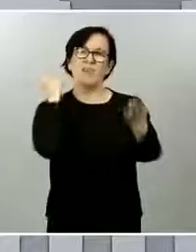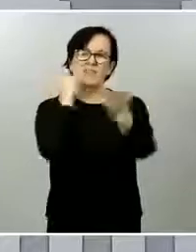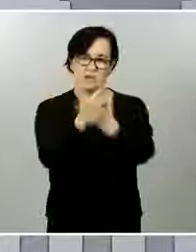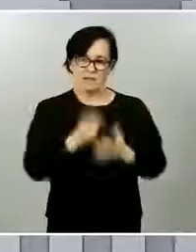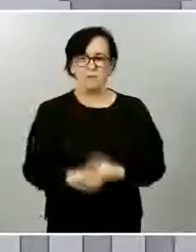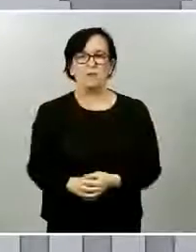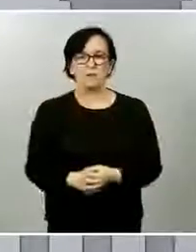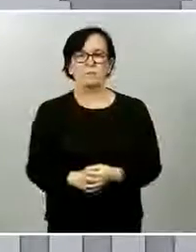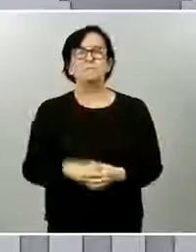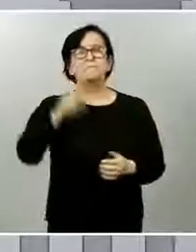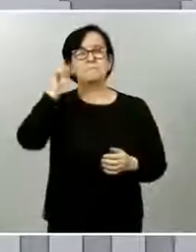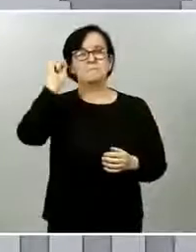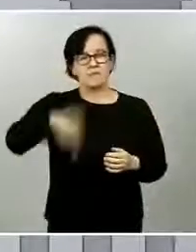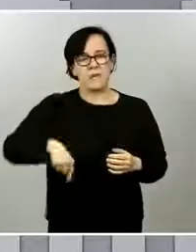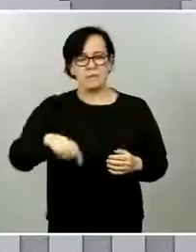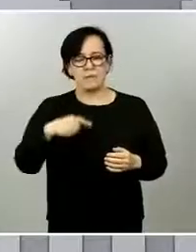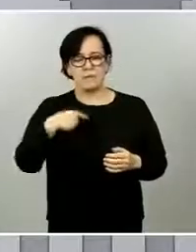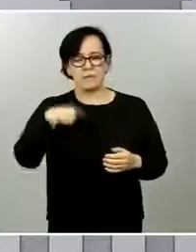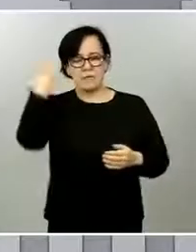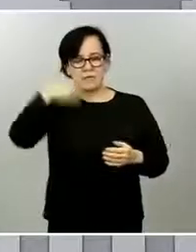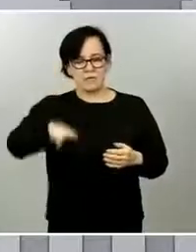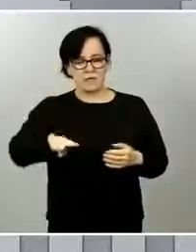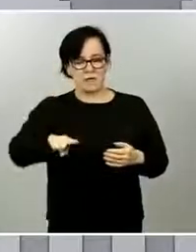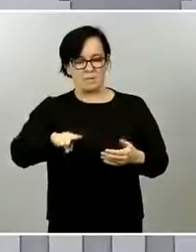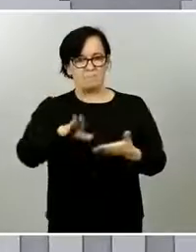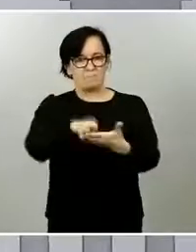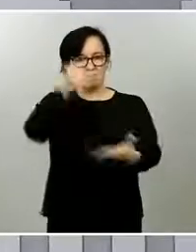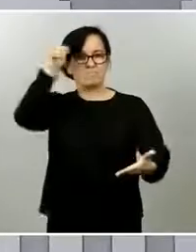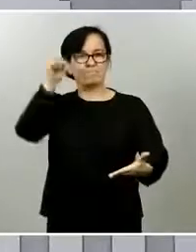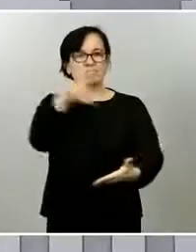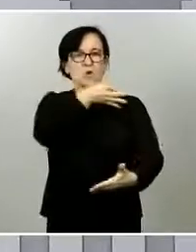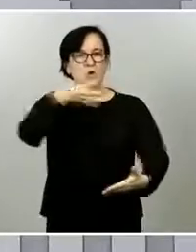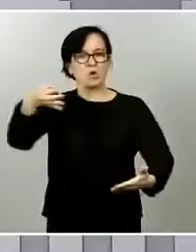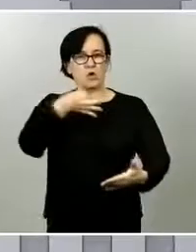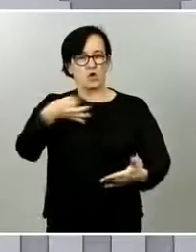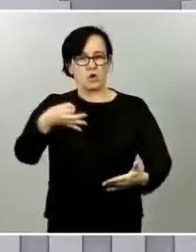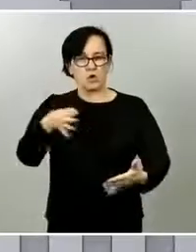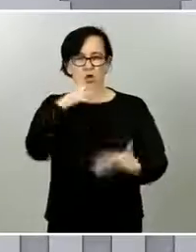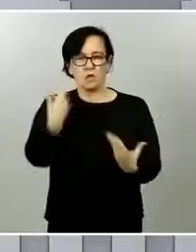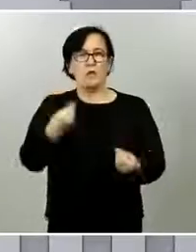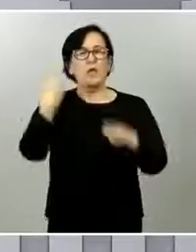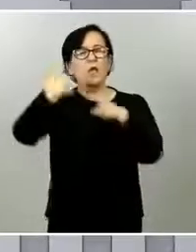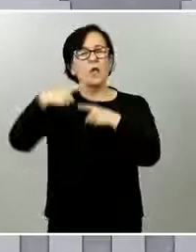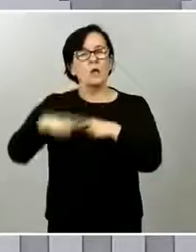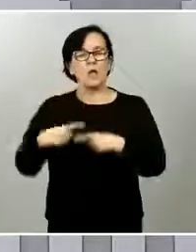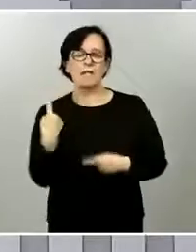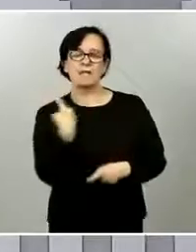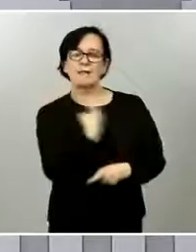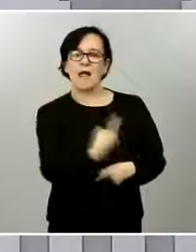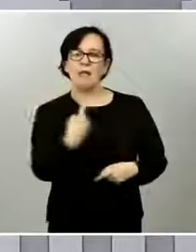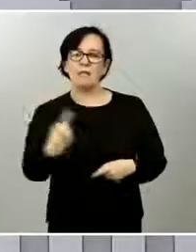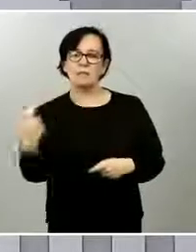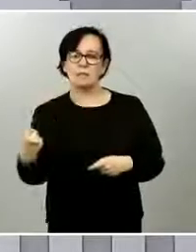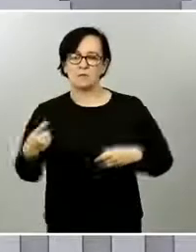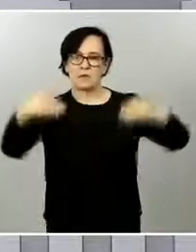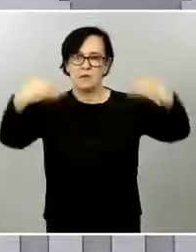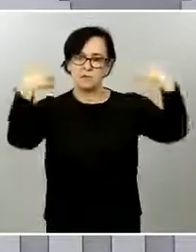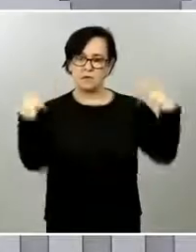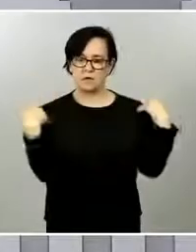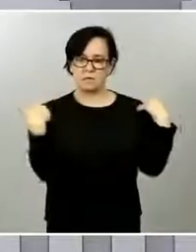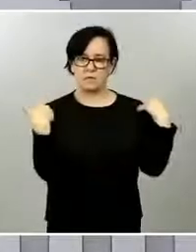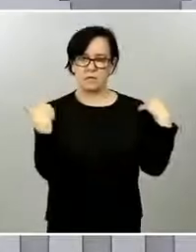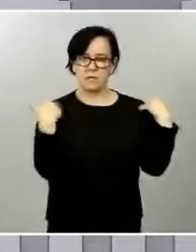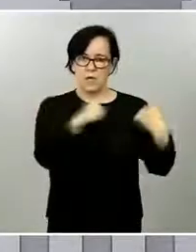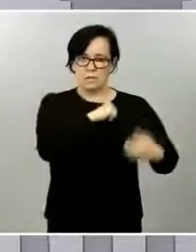somos un país cívico, un país civilizado, unido, que sabe sobreponerse a los grandes desafíos. Y, sobre todo,